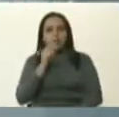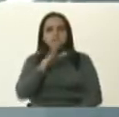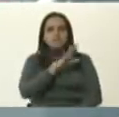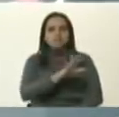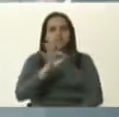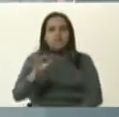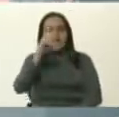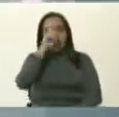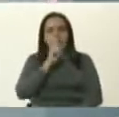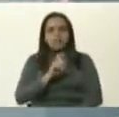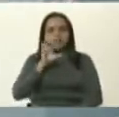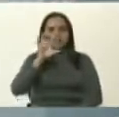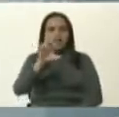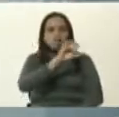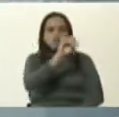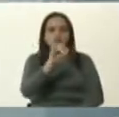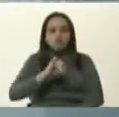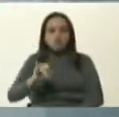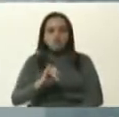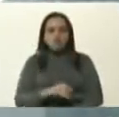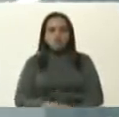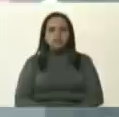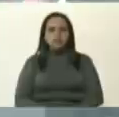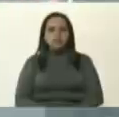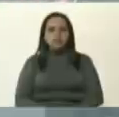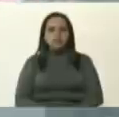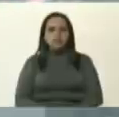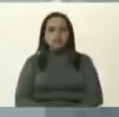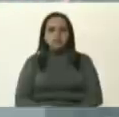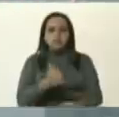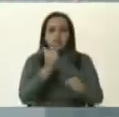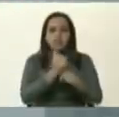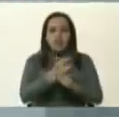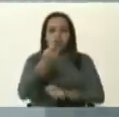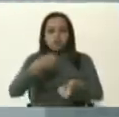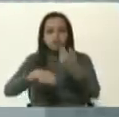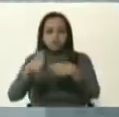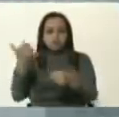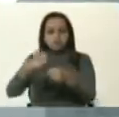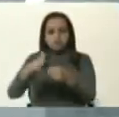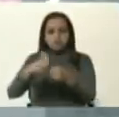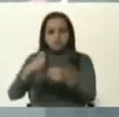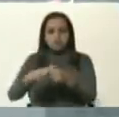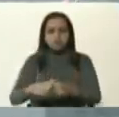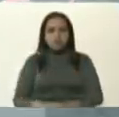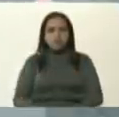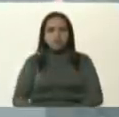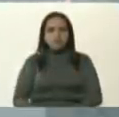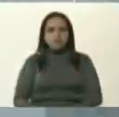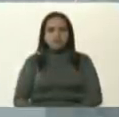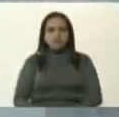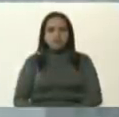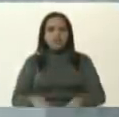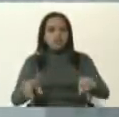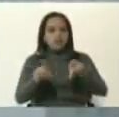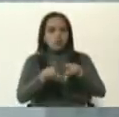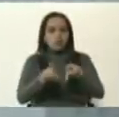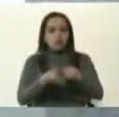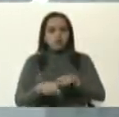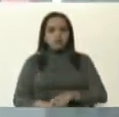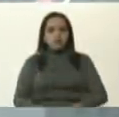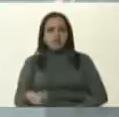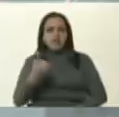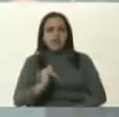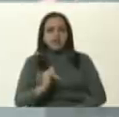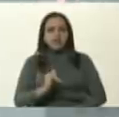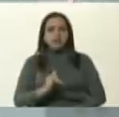del estado suyo, convenciante de Maracaibo, igual si tenía condiciones